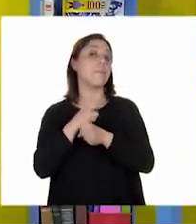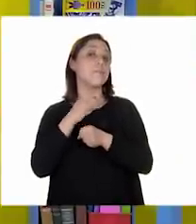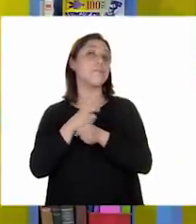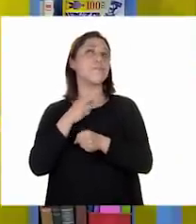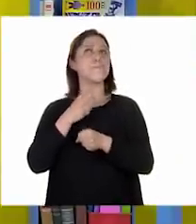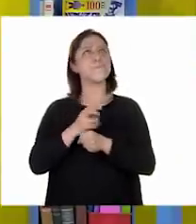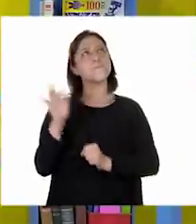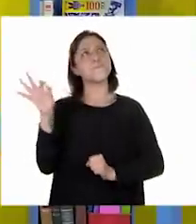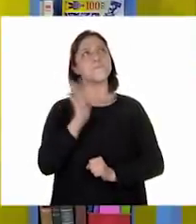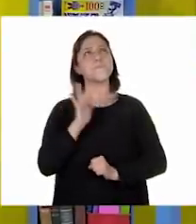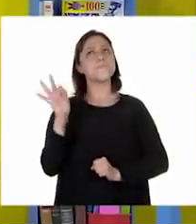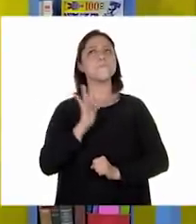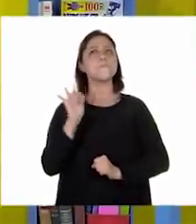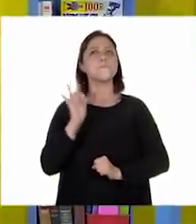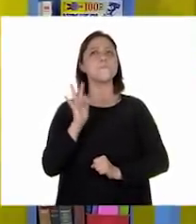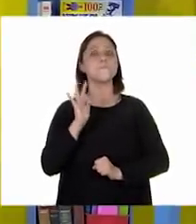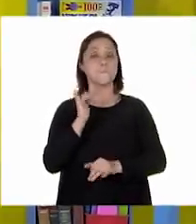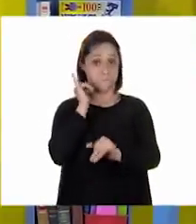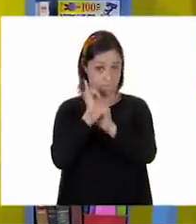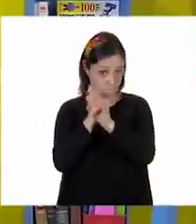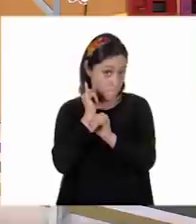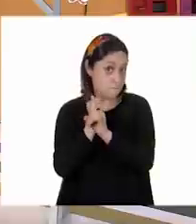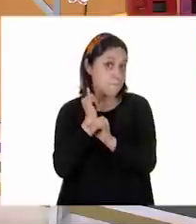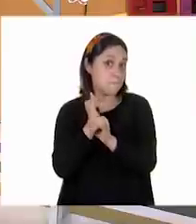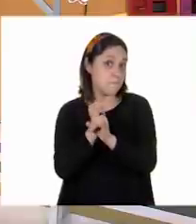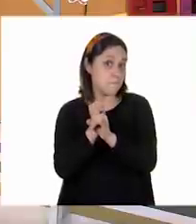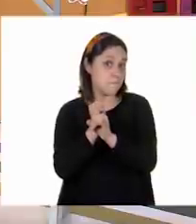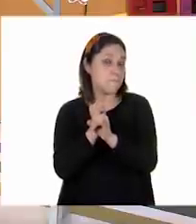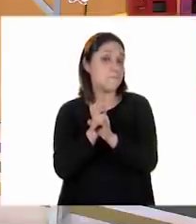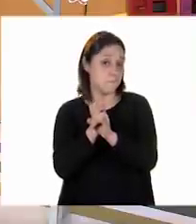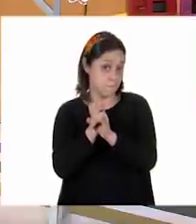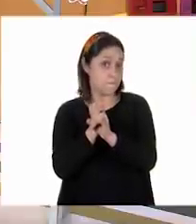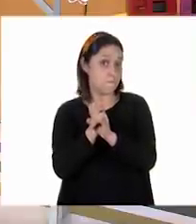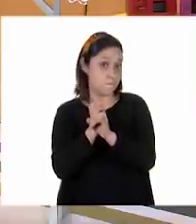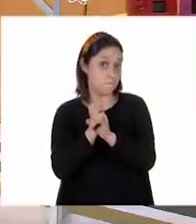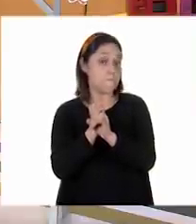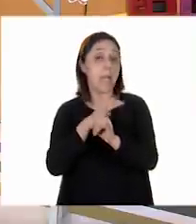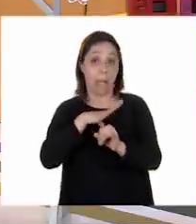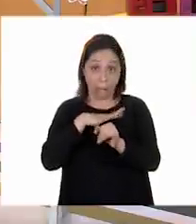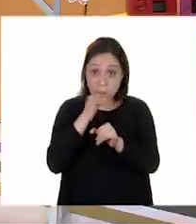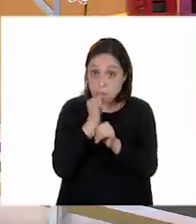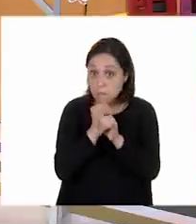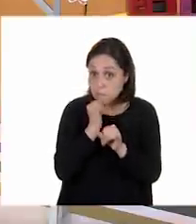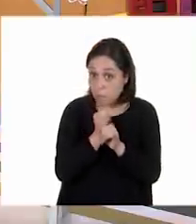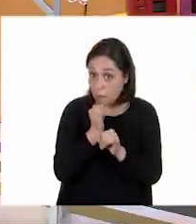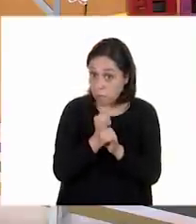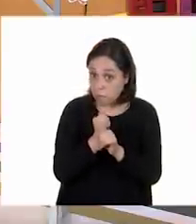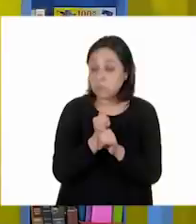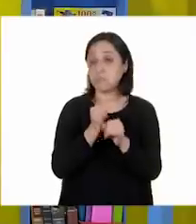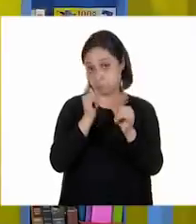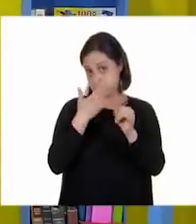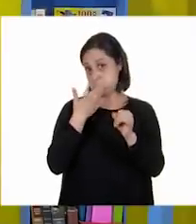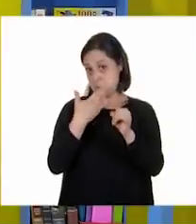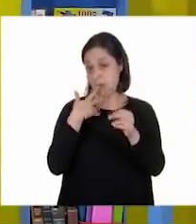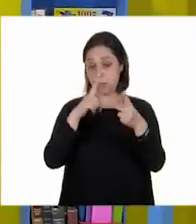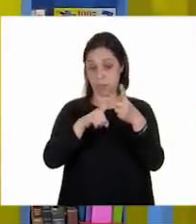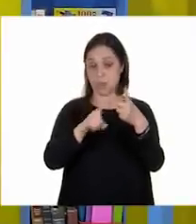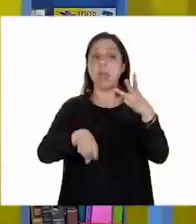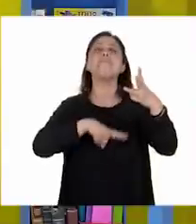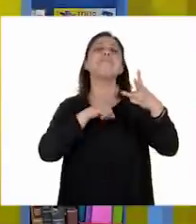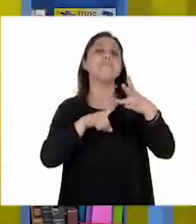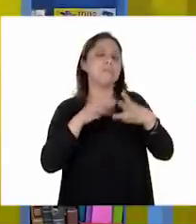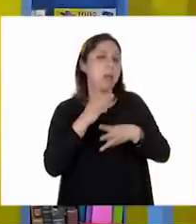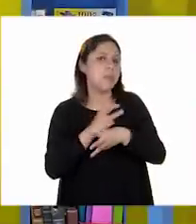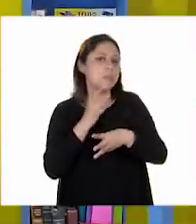Puede ser también en internet. Si es que contamos con ese recurso, ¿verdad? Así es. ¿Y el tercero? Y el